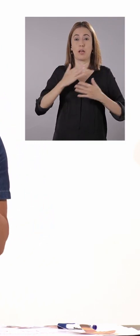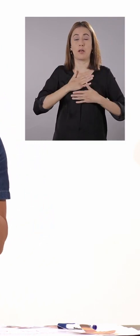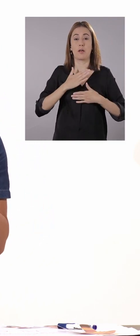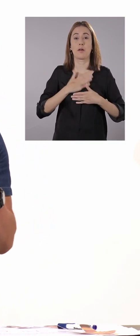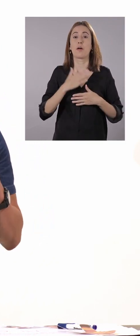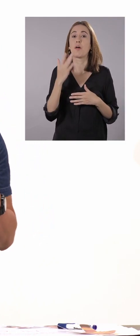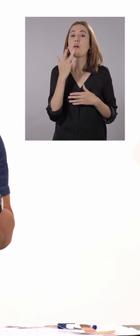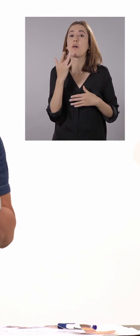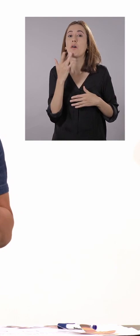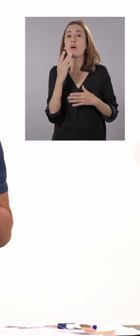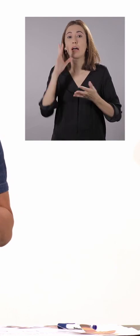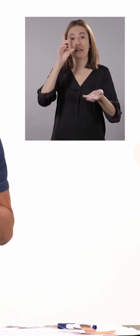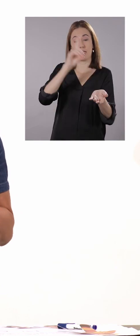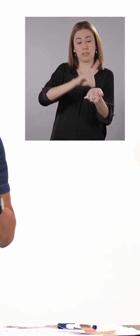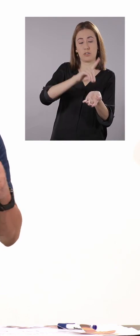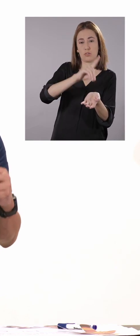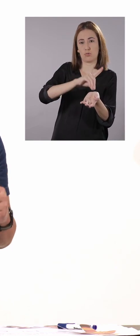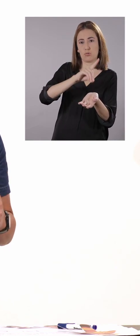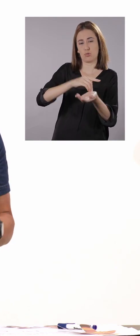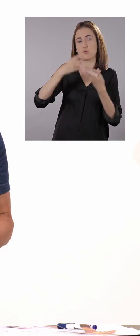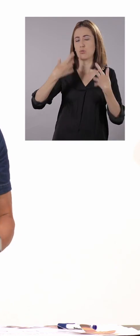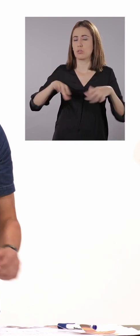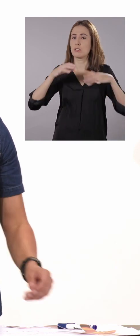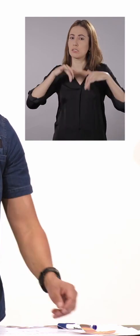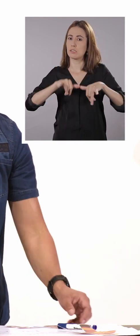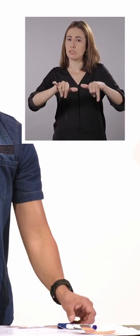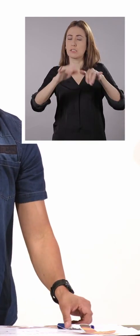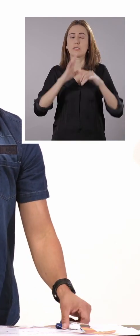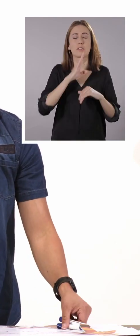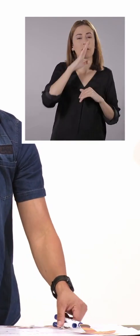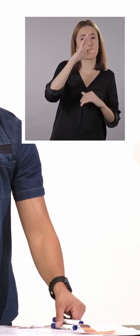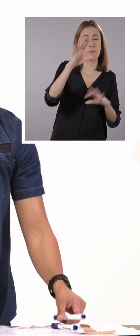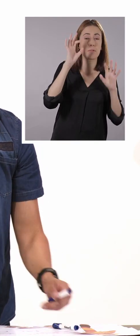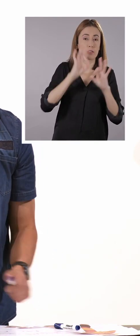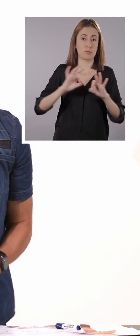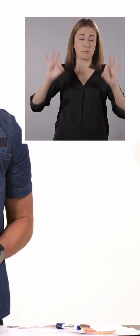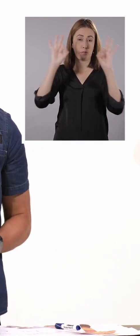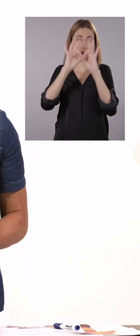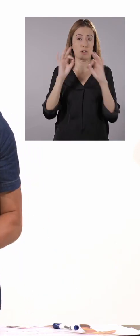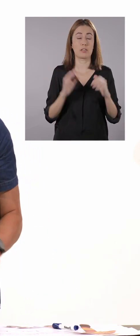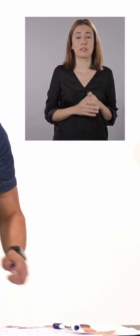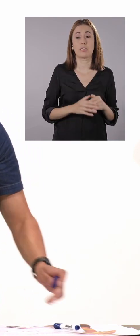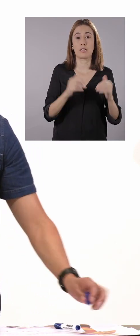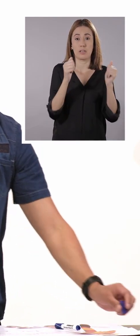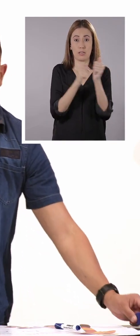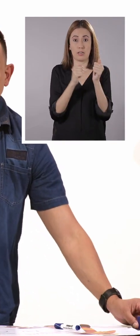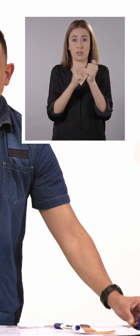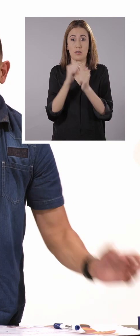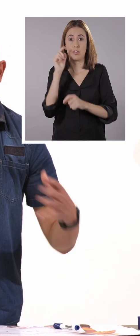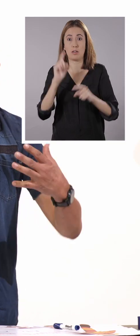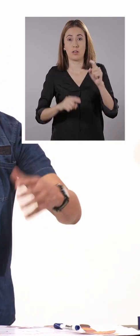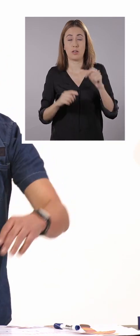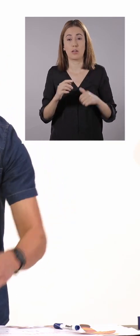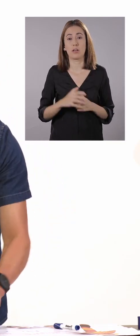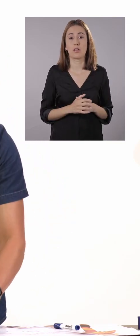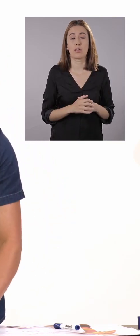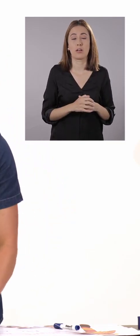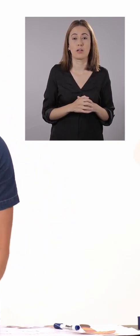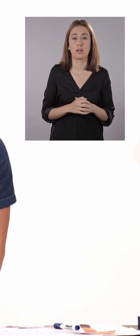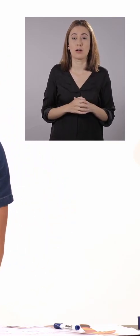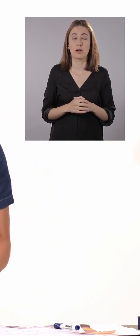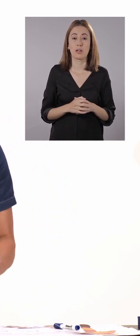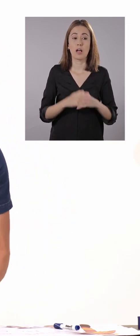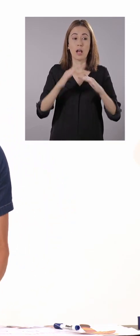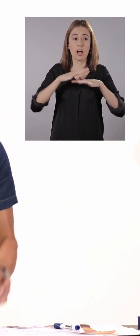escogí mi favorito, que es el médico, porque siempre es importante tener un médico cerca para los casos en los que te enfermes.